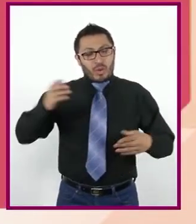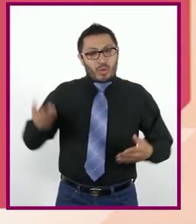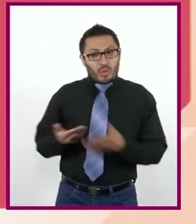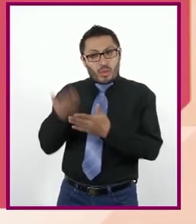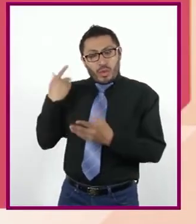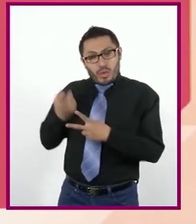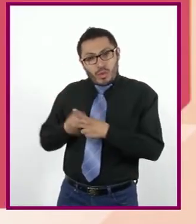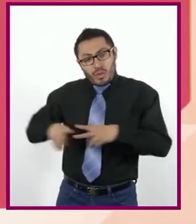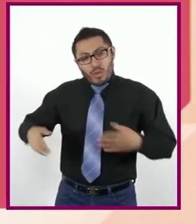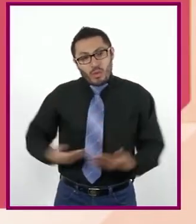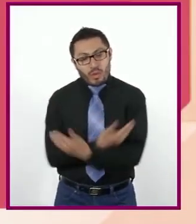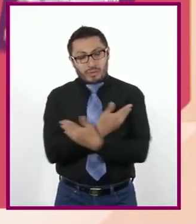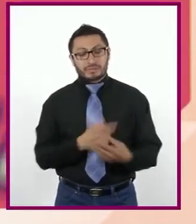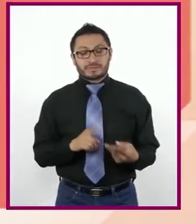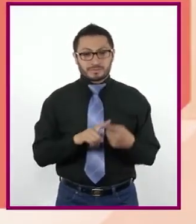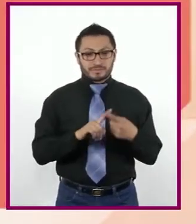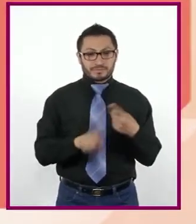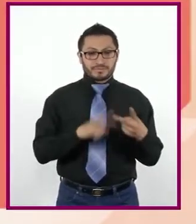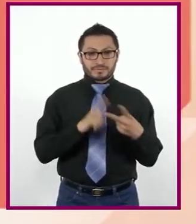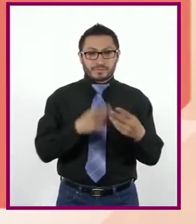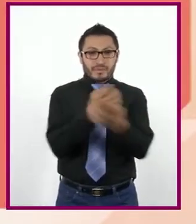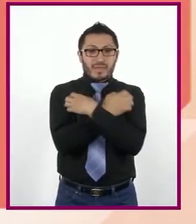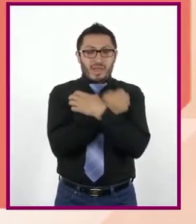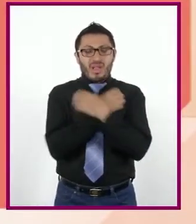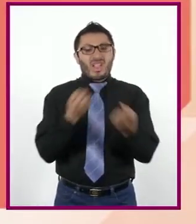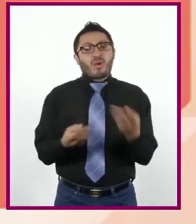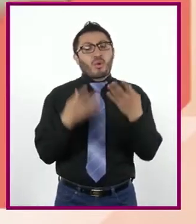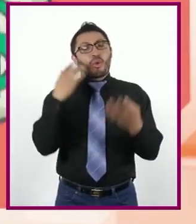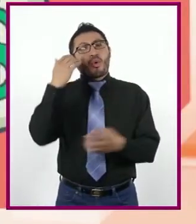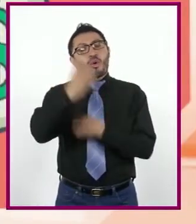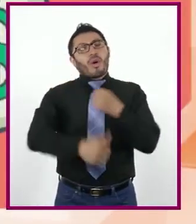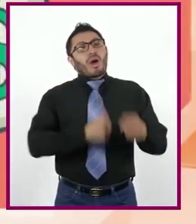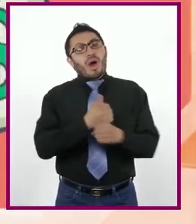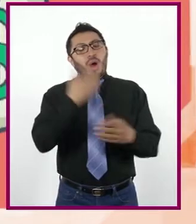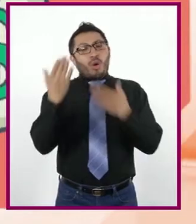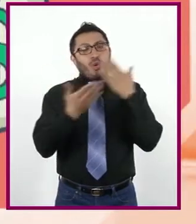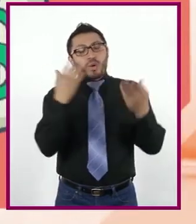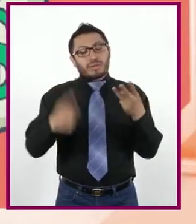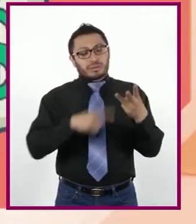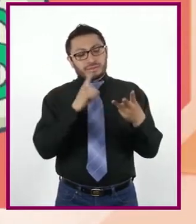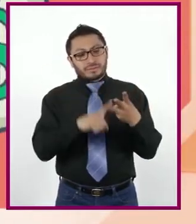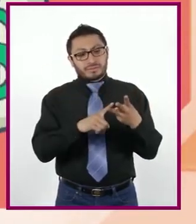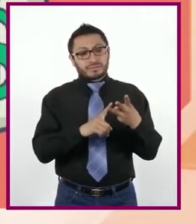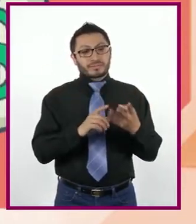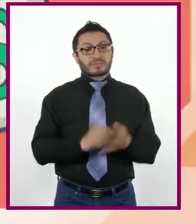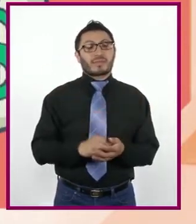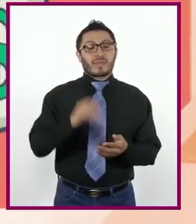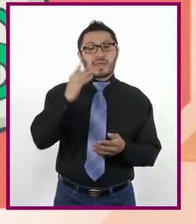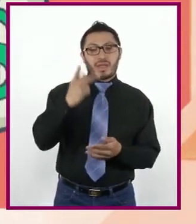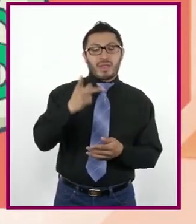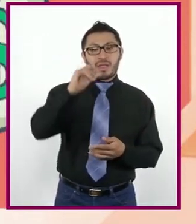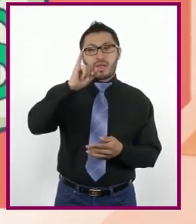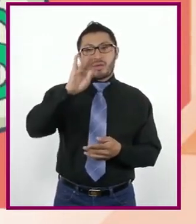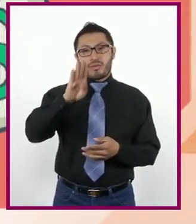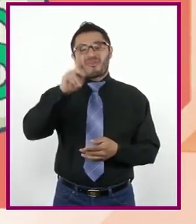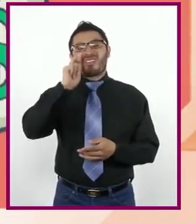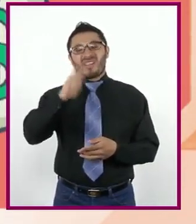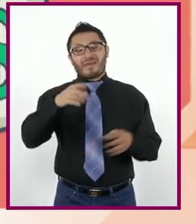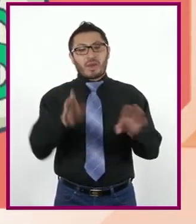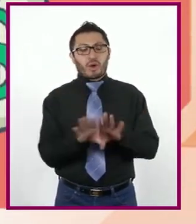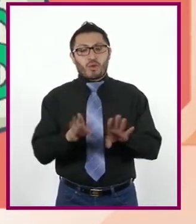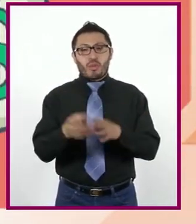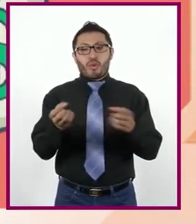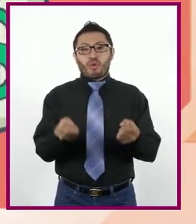Escolaridad. Los años promedio de estudio. Y el Producto Interno Bruto per cápita, que es el promedio de ingresos